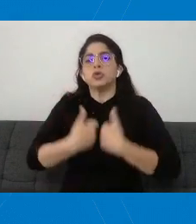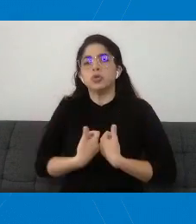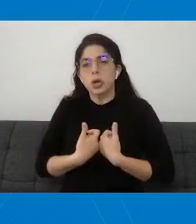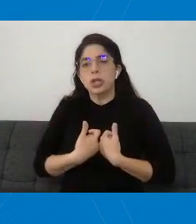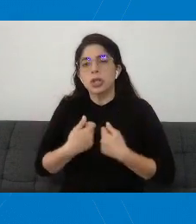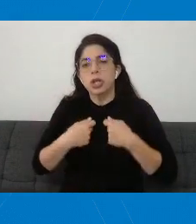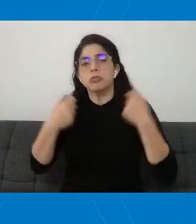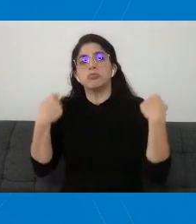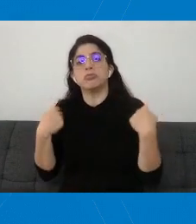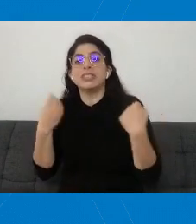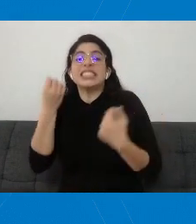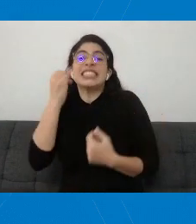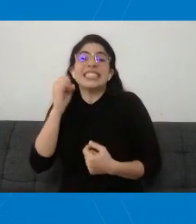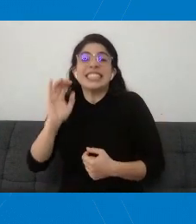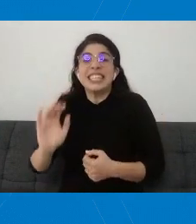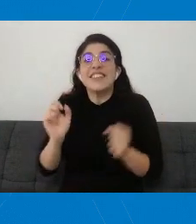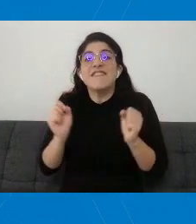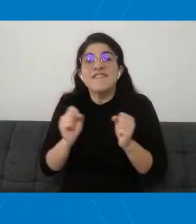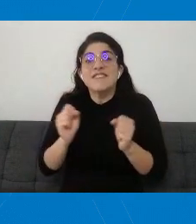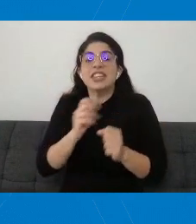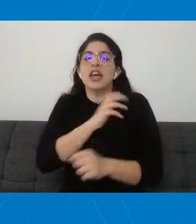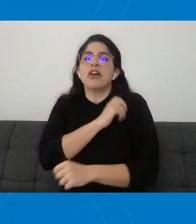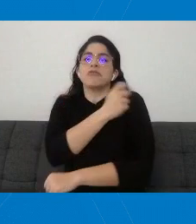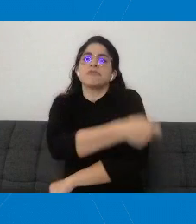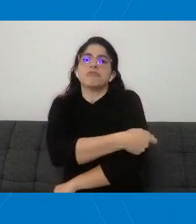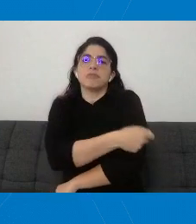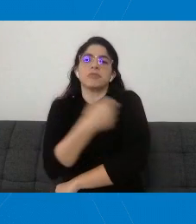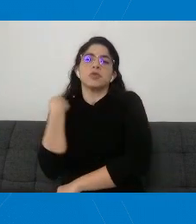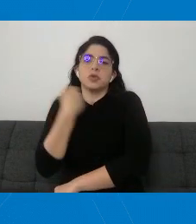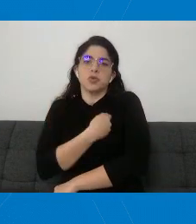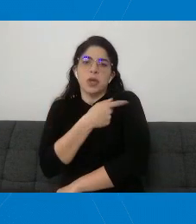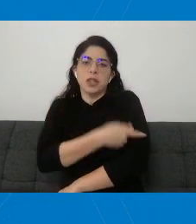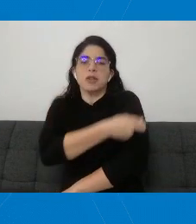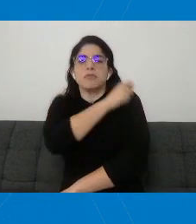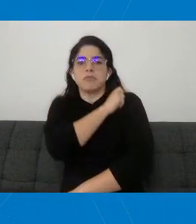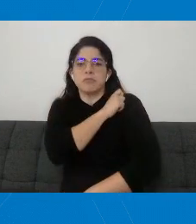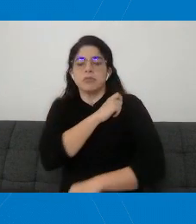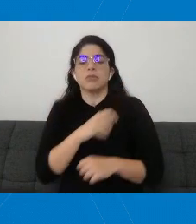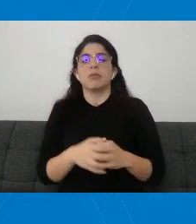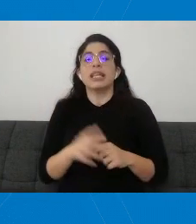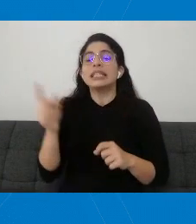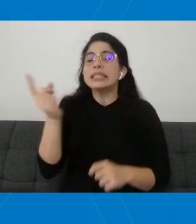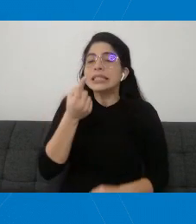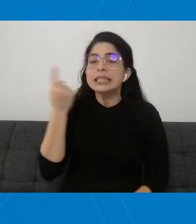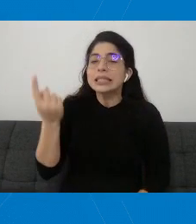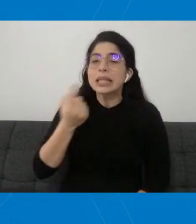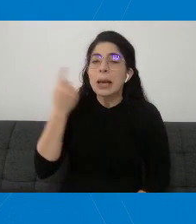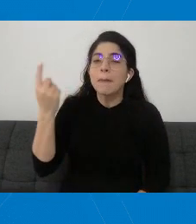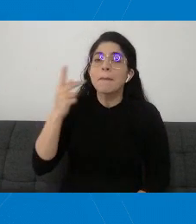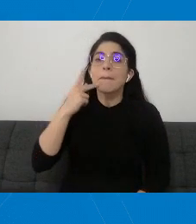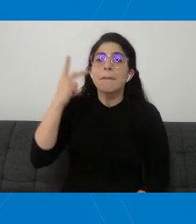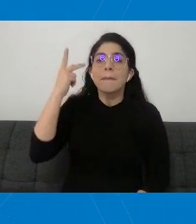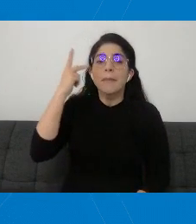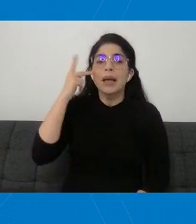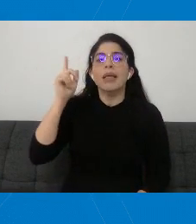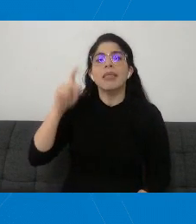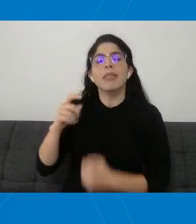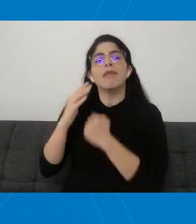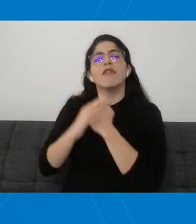por si son friolentos y luego de ello siempre los padres tienen que serenar al niño,